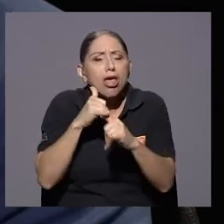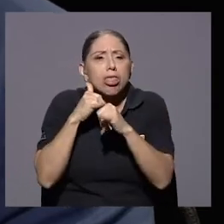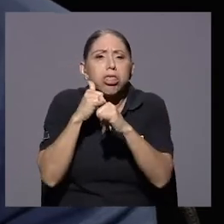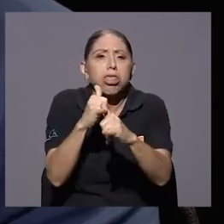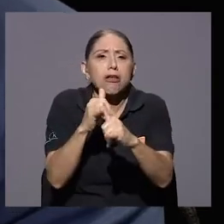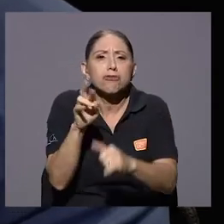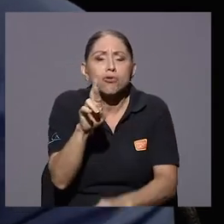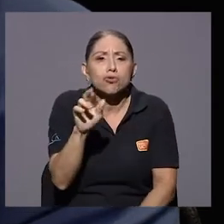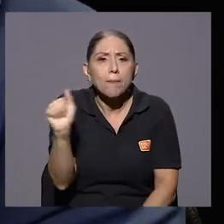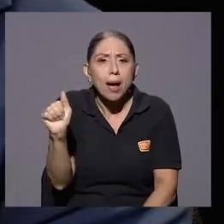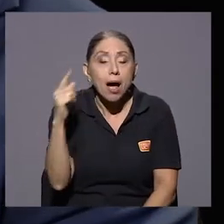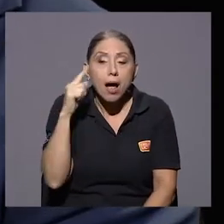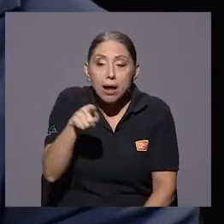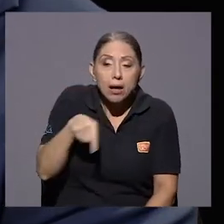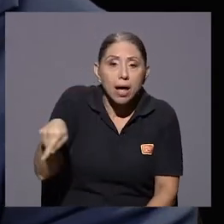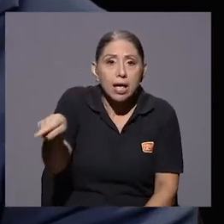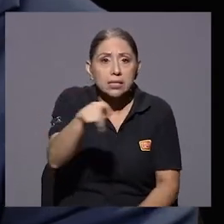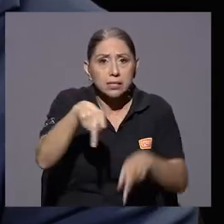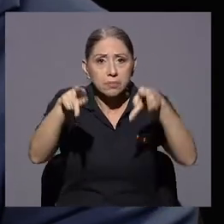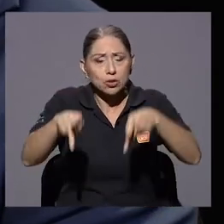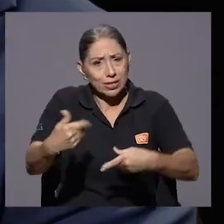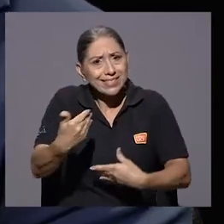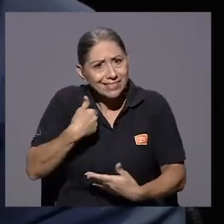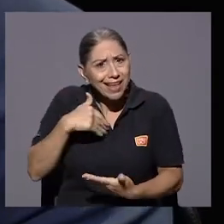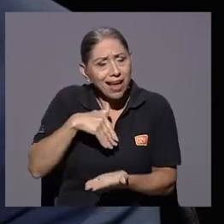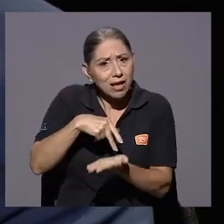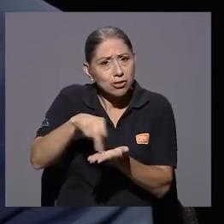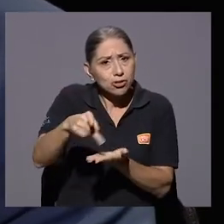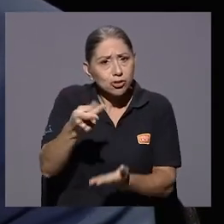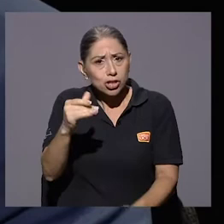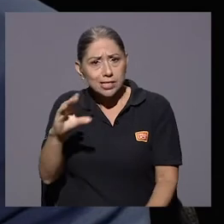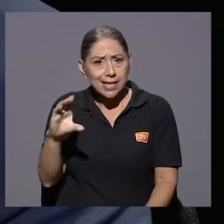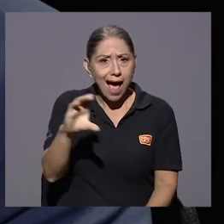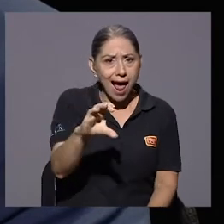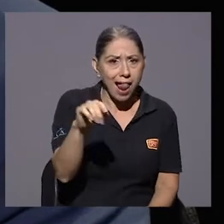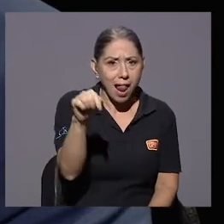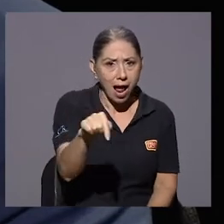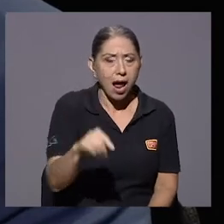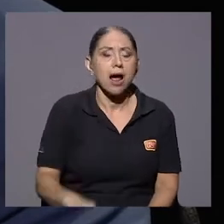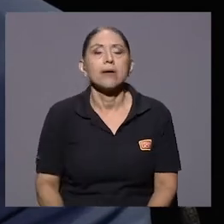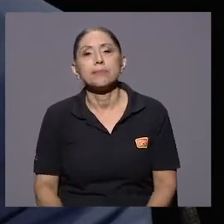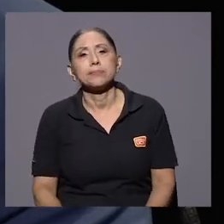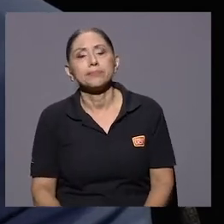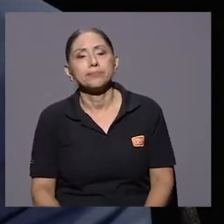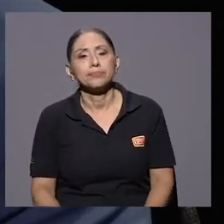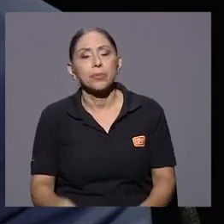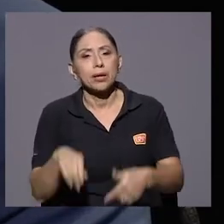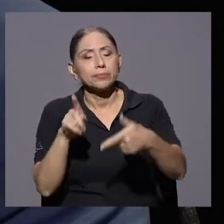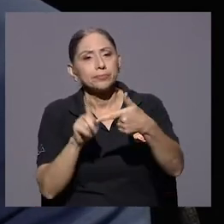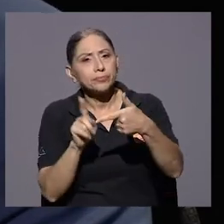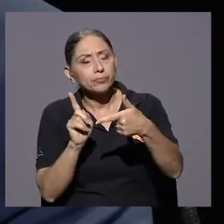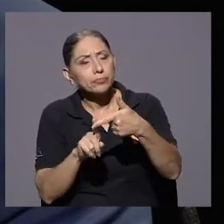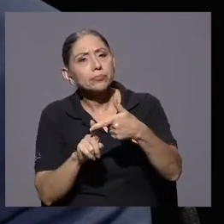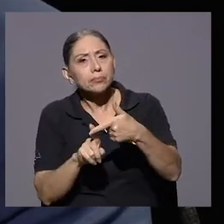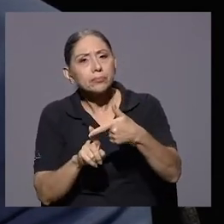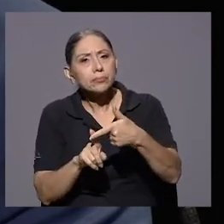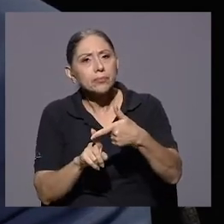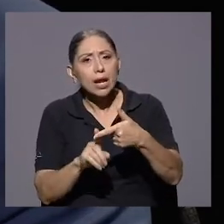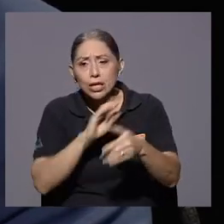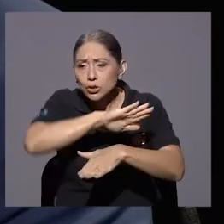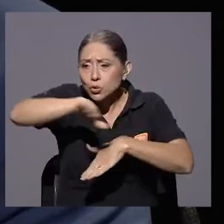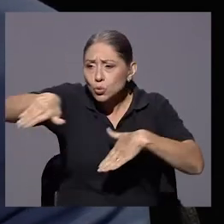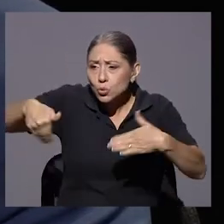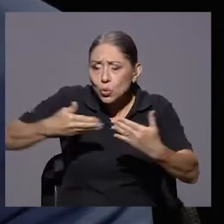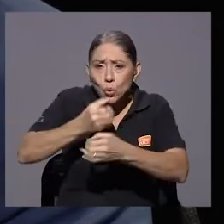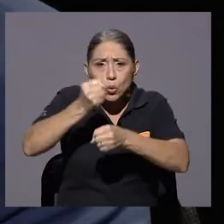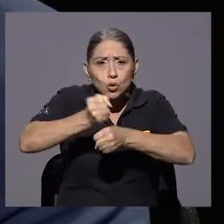amparo a favor de que estos trabajadores cuenten con su salario. Elemento número uno. El elemento número dos es ver a